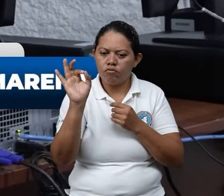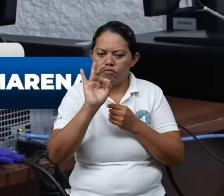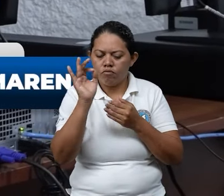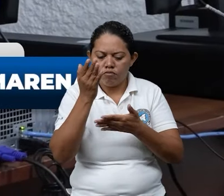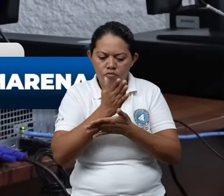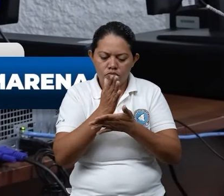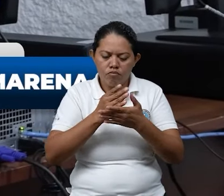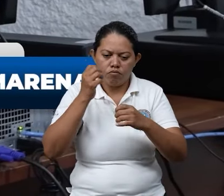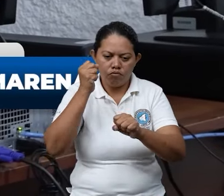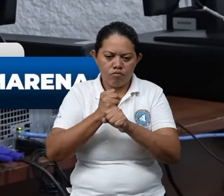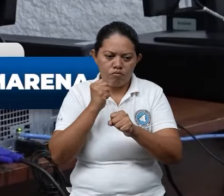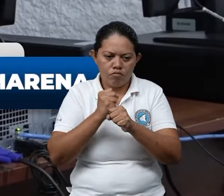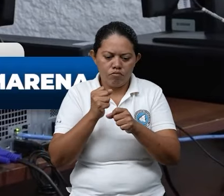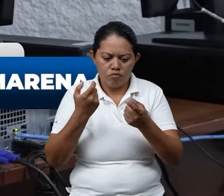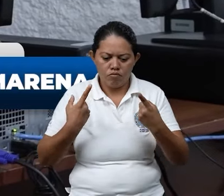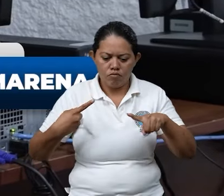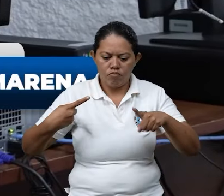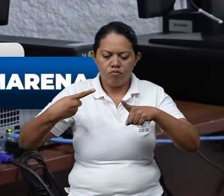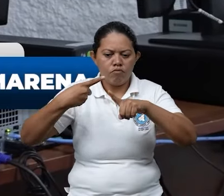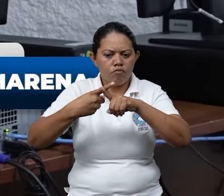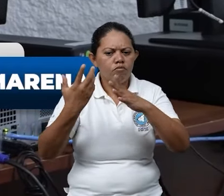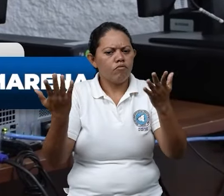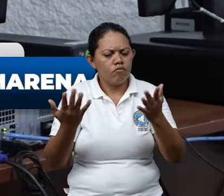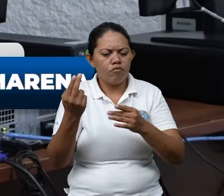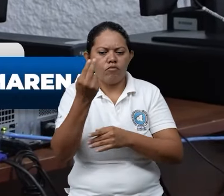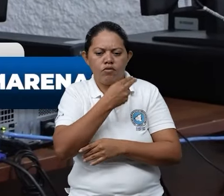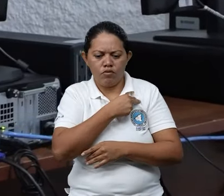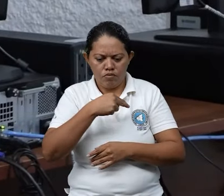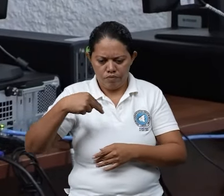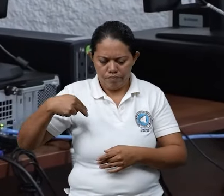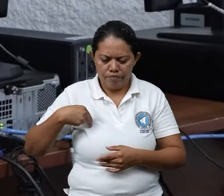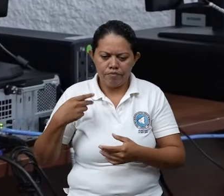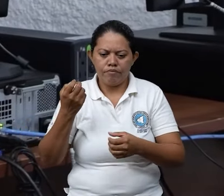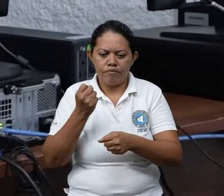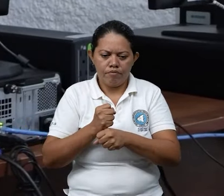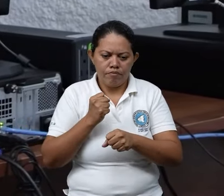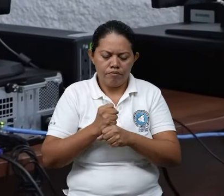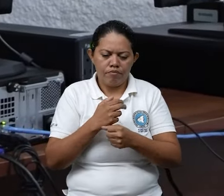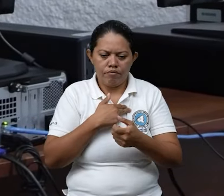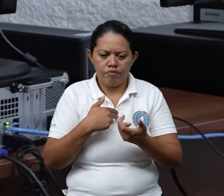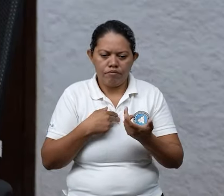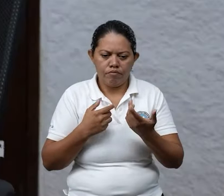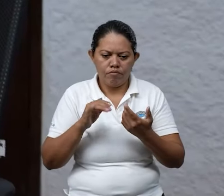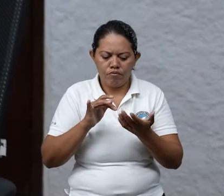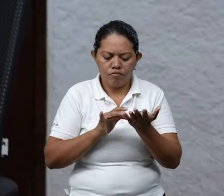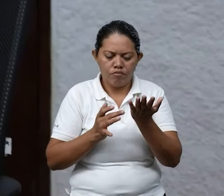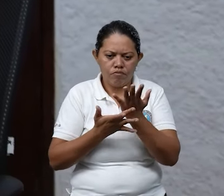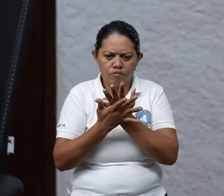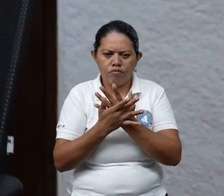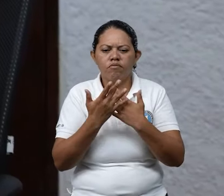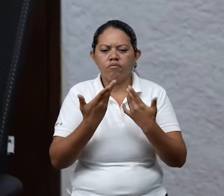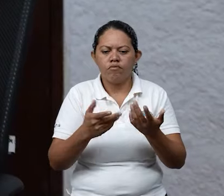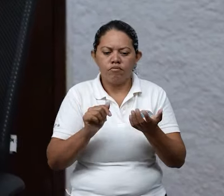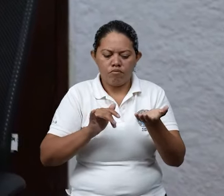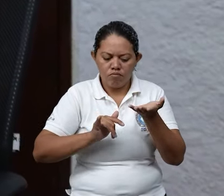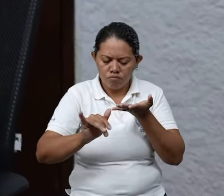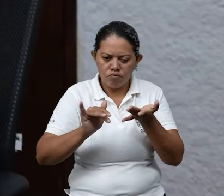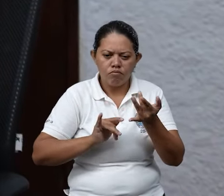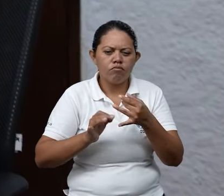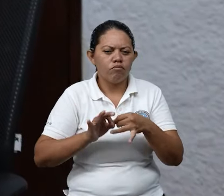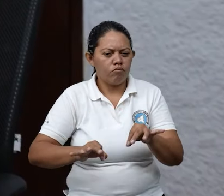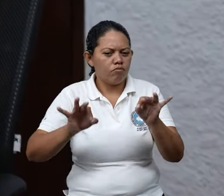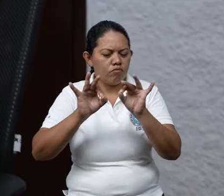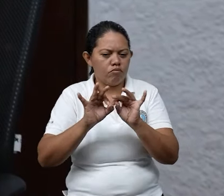la elaboración de los mapas también utilizamos la herramienta de el Google Air Pro para análisis y